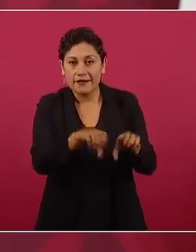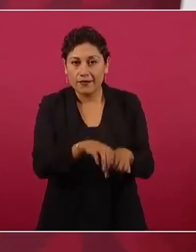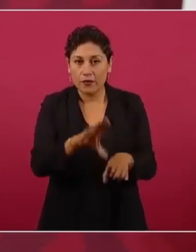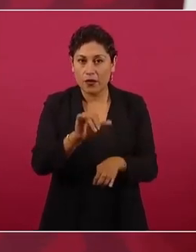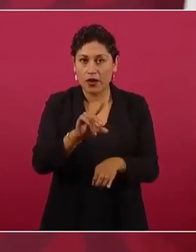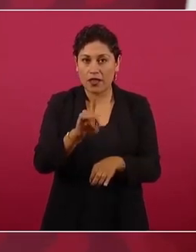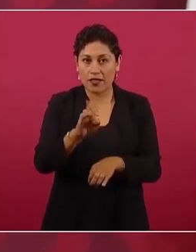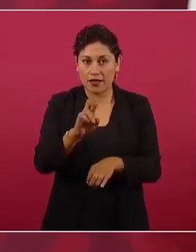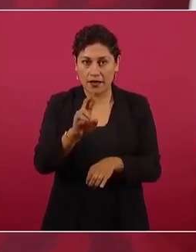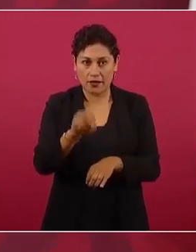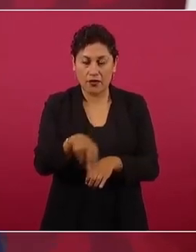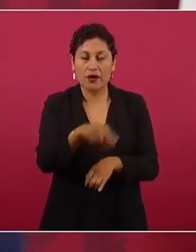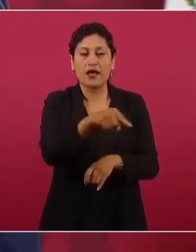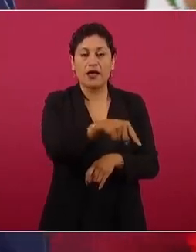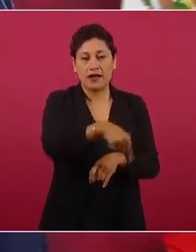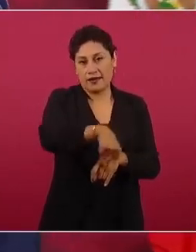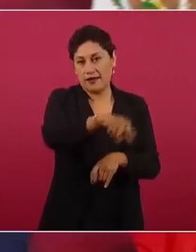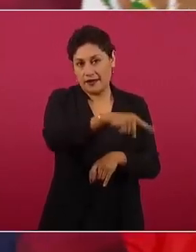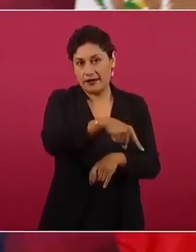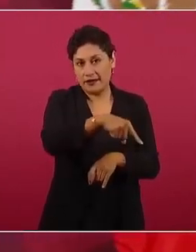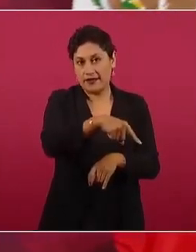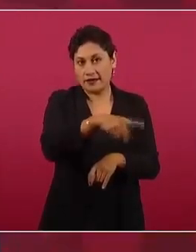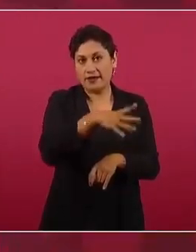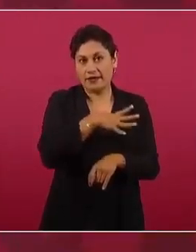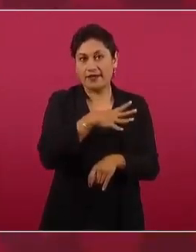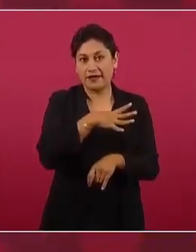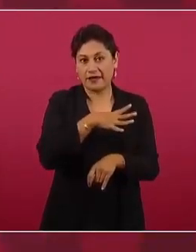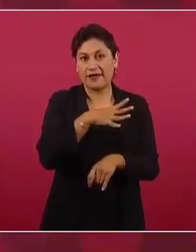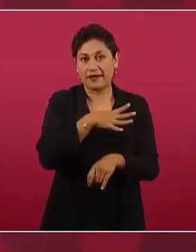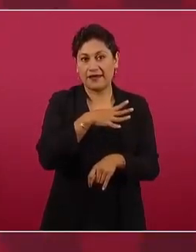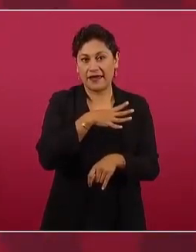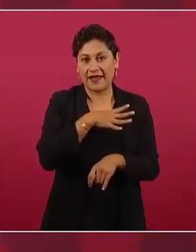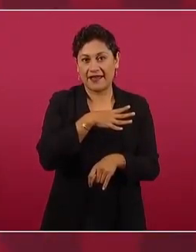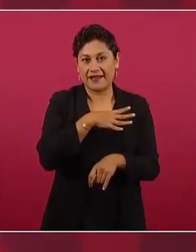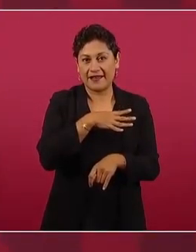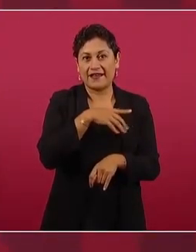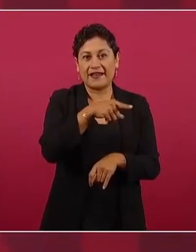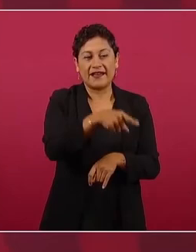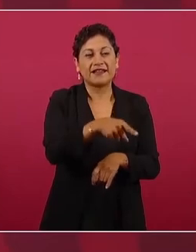en vigor el haya sido como haya sido